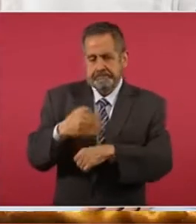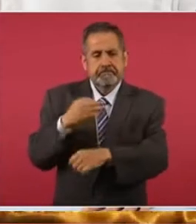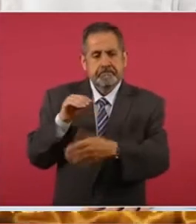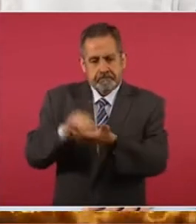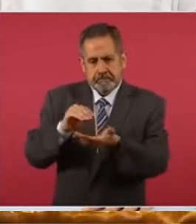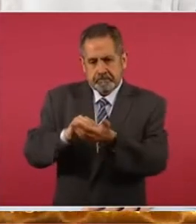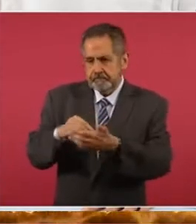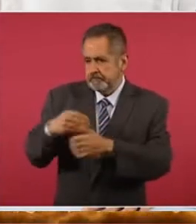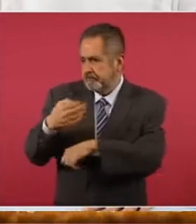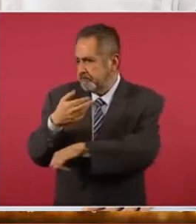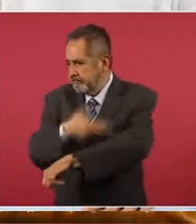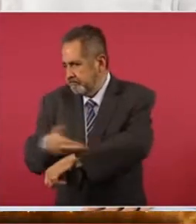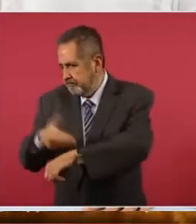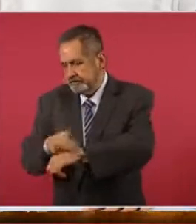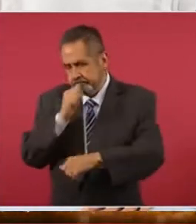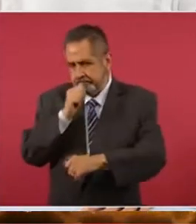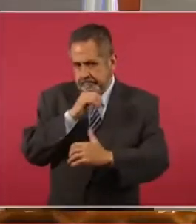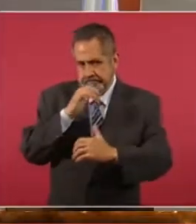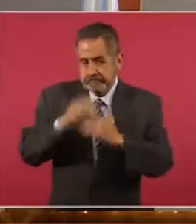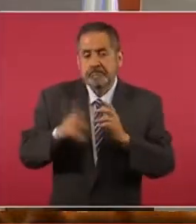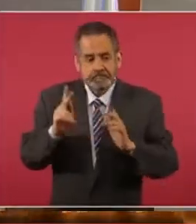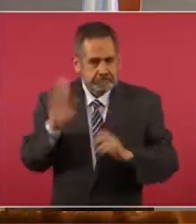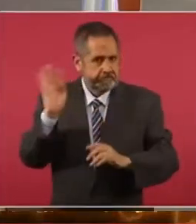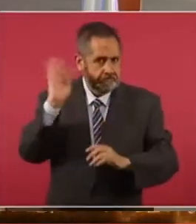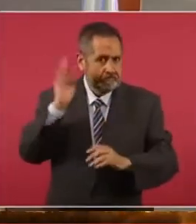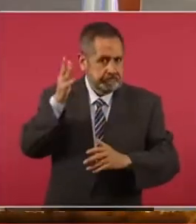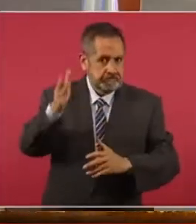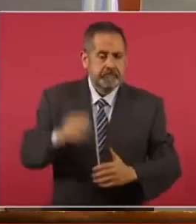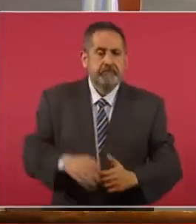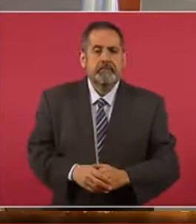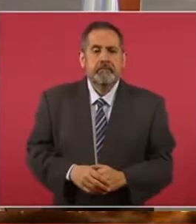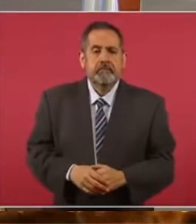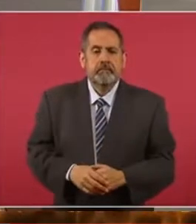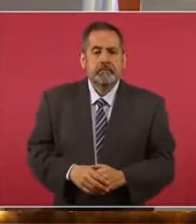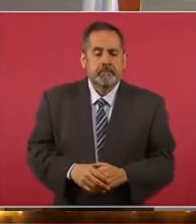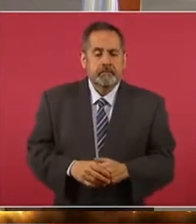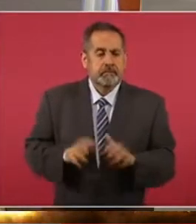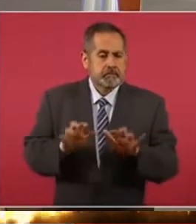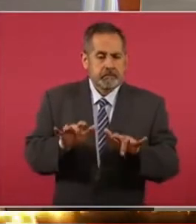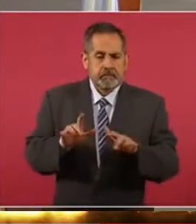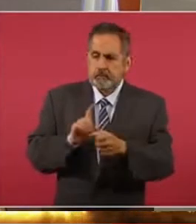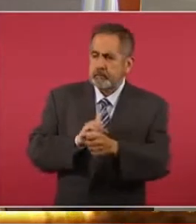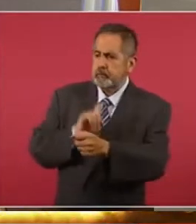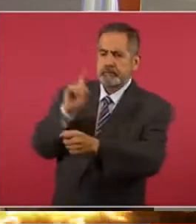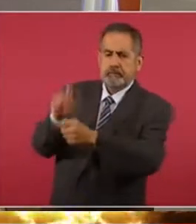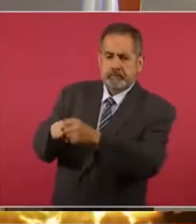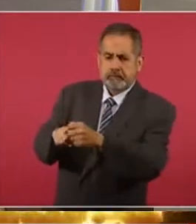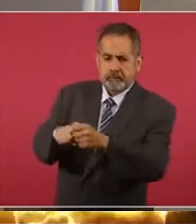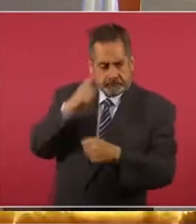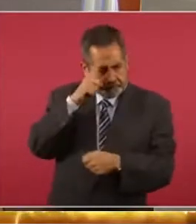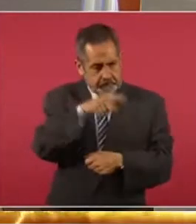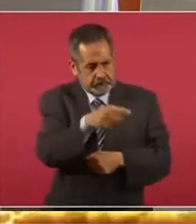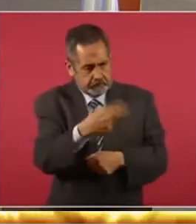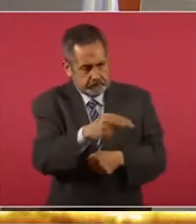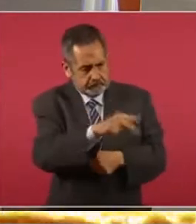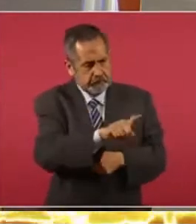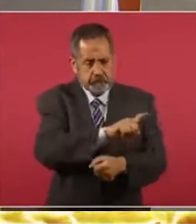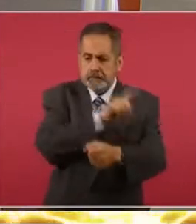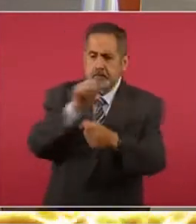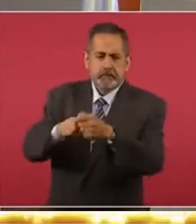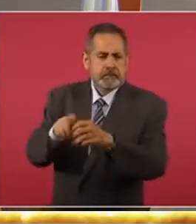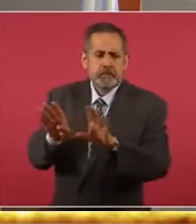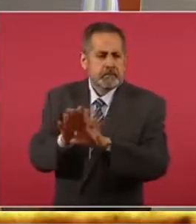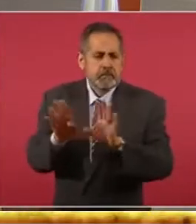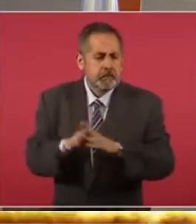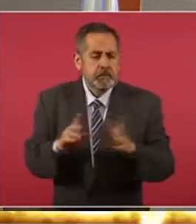Infonavit, por lo cual apenas se está trabajando en esa parte. Por eso dice próximamente.